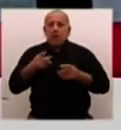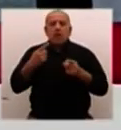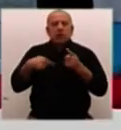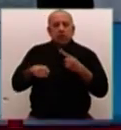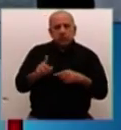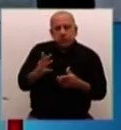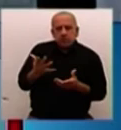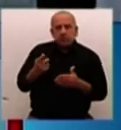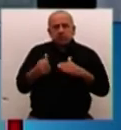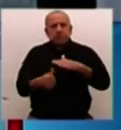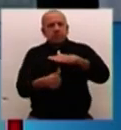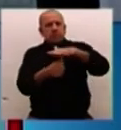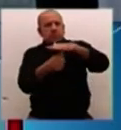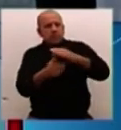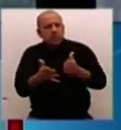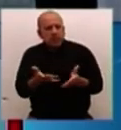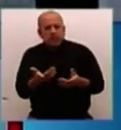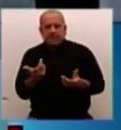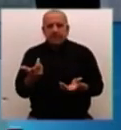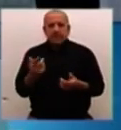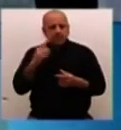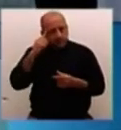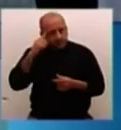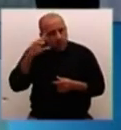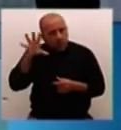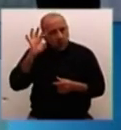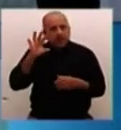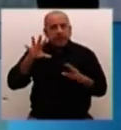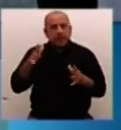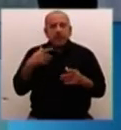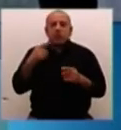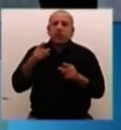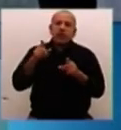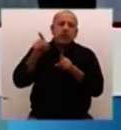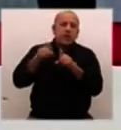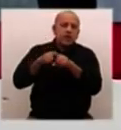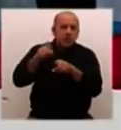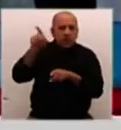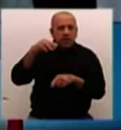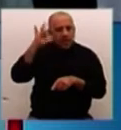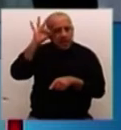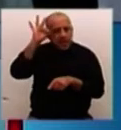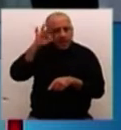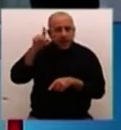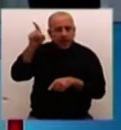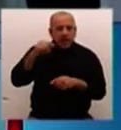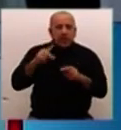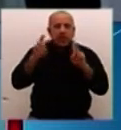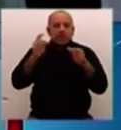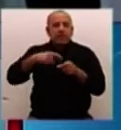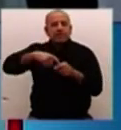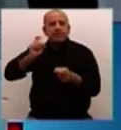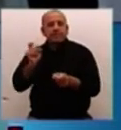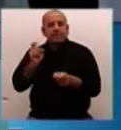líder en general toma una decisión drástica. Recordemos lo que pasó en Gran Bretaña con el Brexit. Y, bueno, Santos ni habló de la